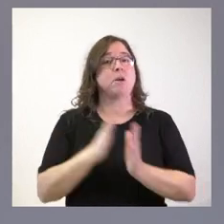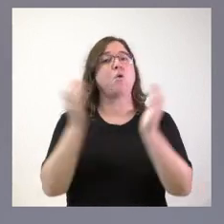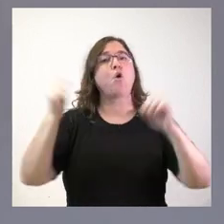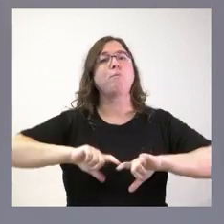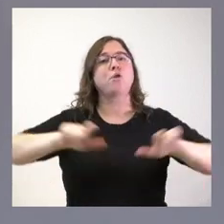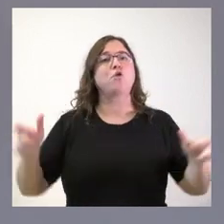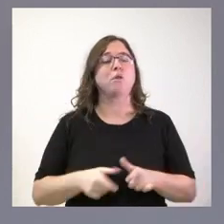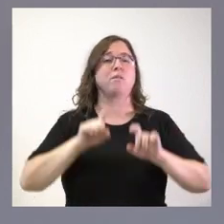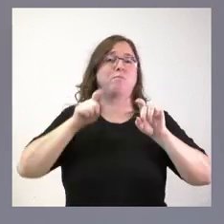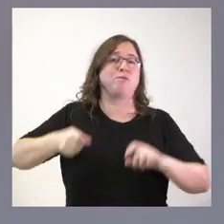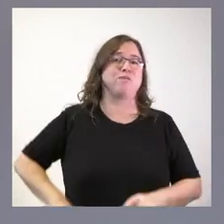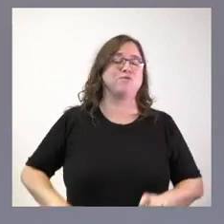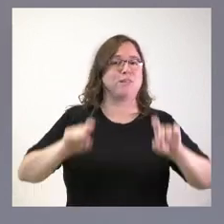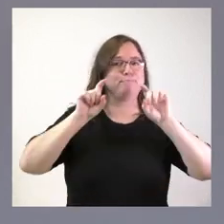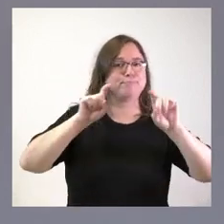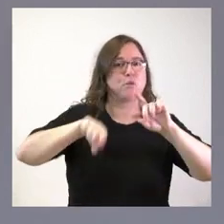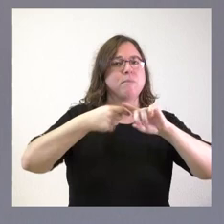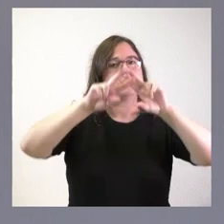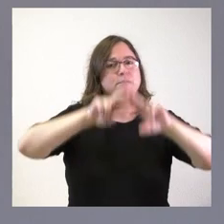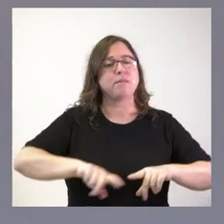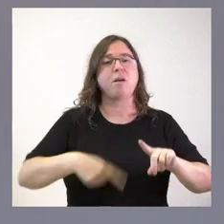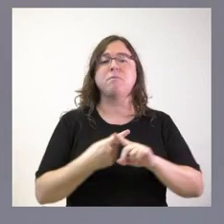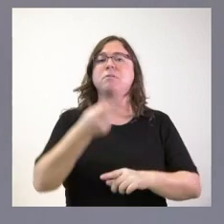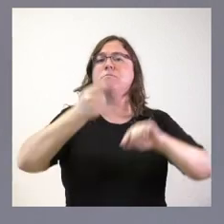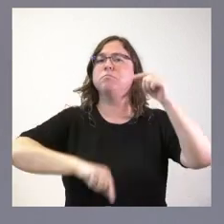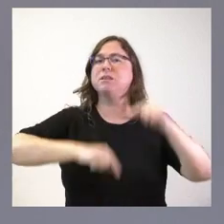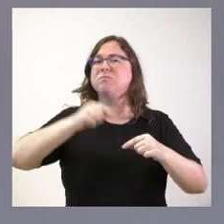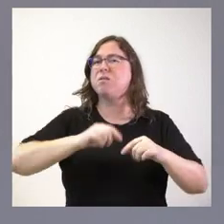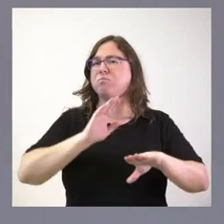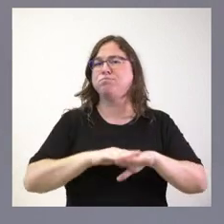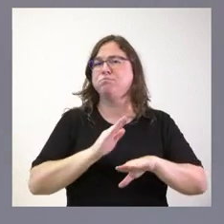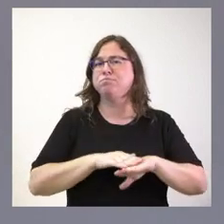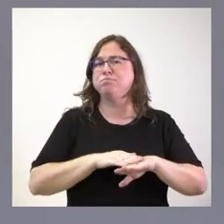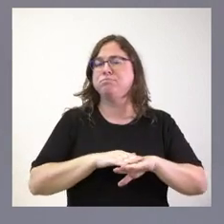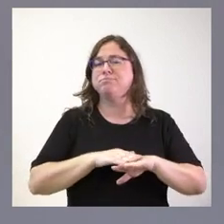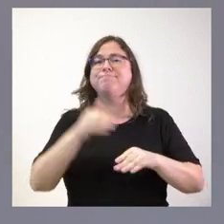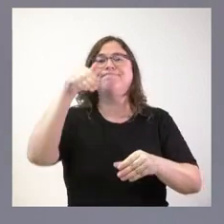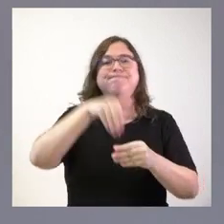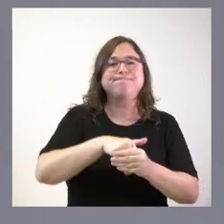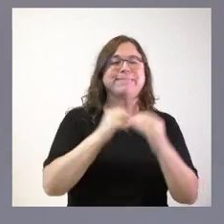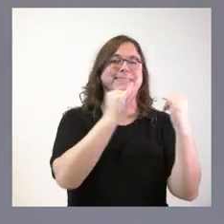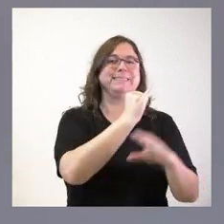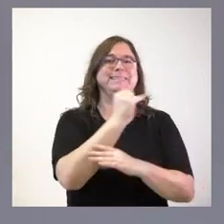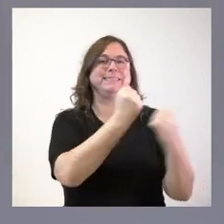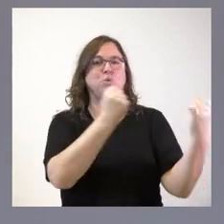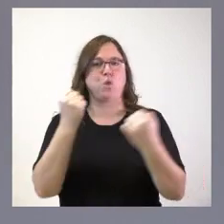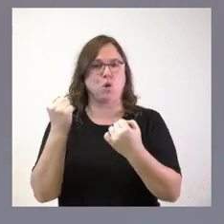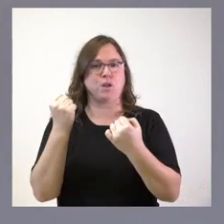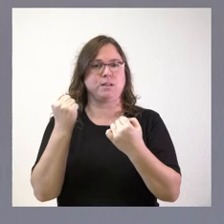docente e investigador, así como del presupuesto destinado por parte de instituciones a las